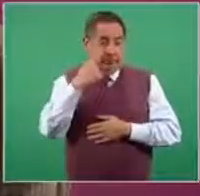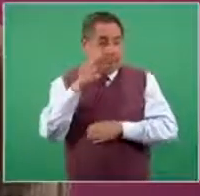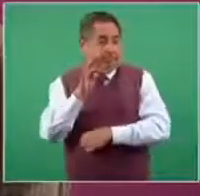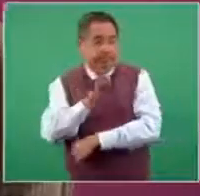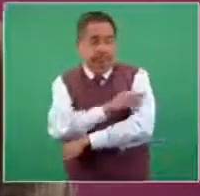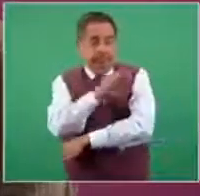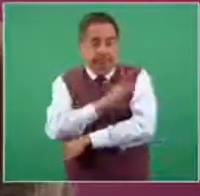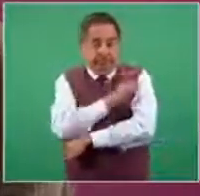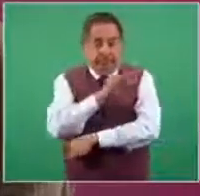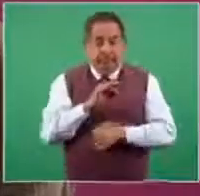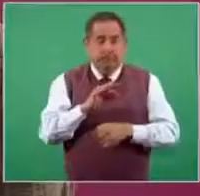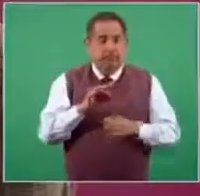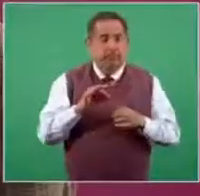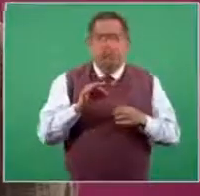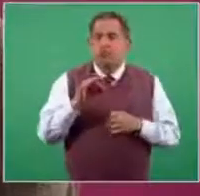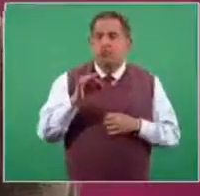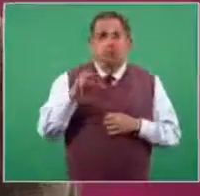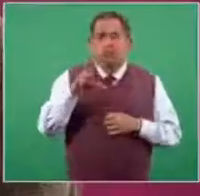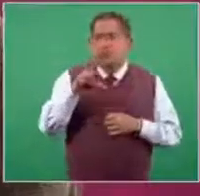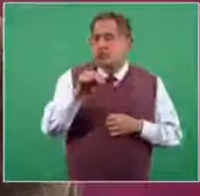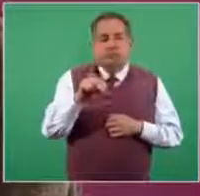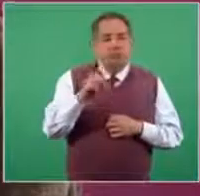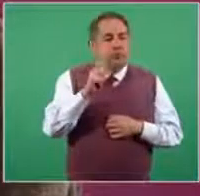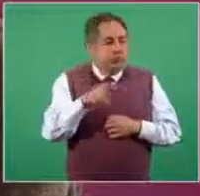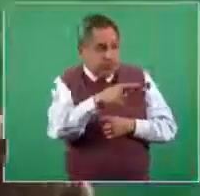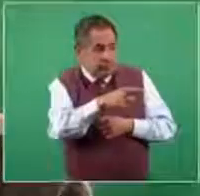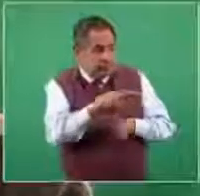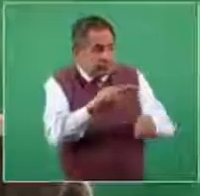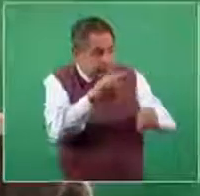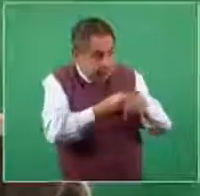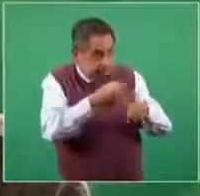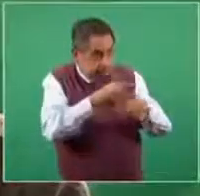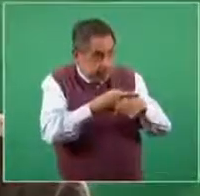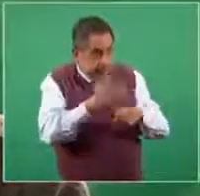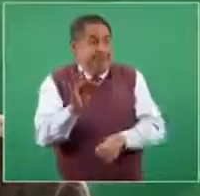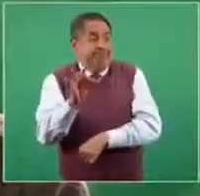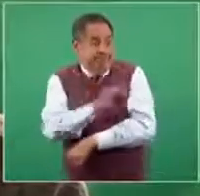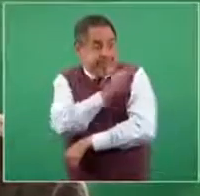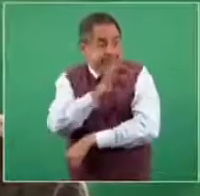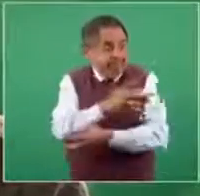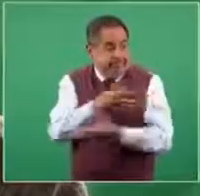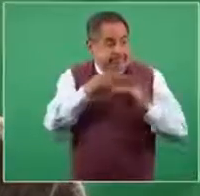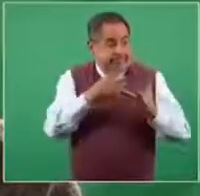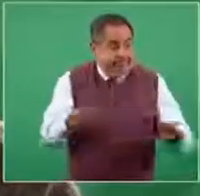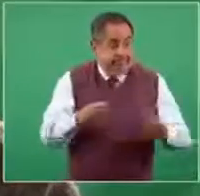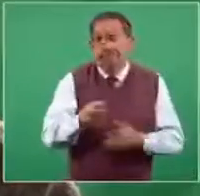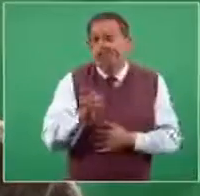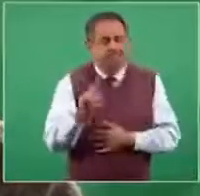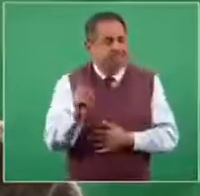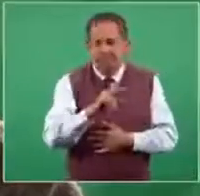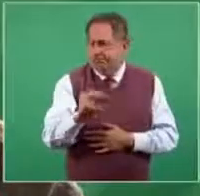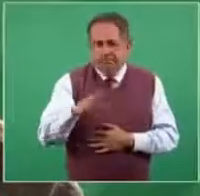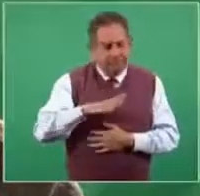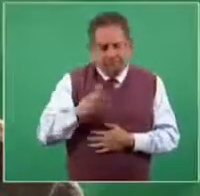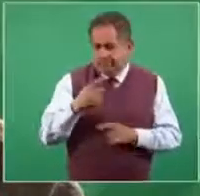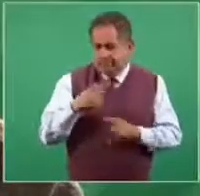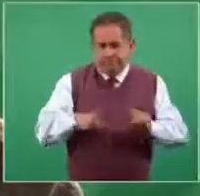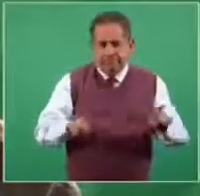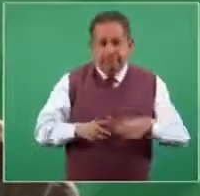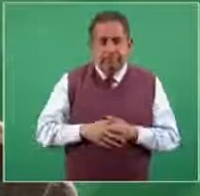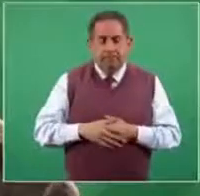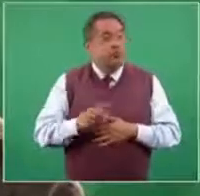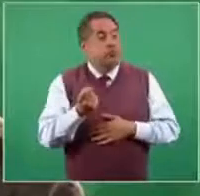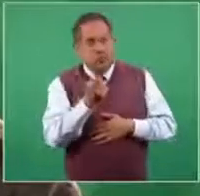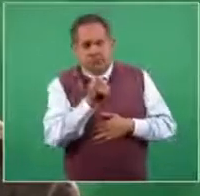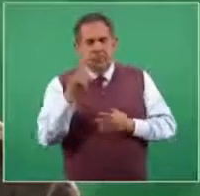no está indicada para ponerse en personas ya enfermas. Hay algunas vacunas que se ponen